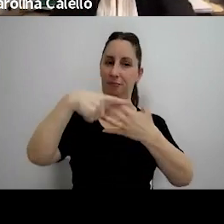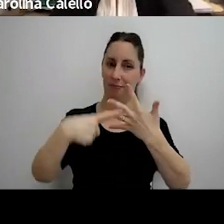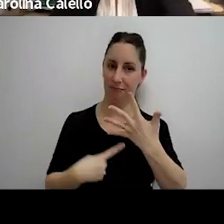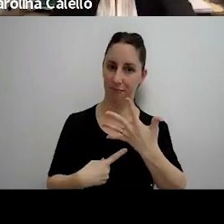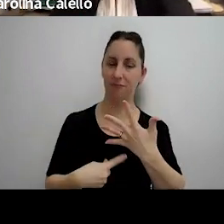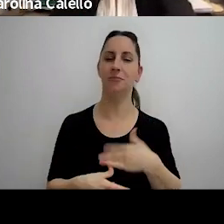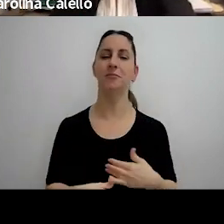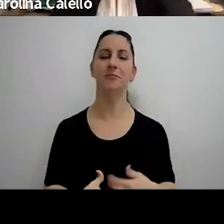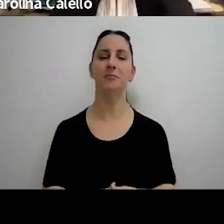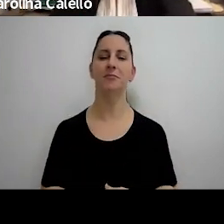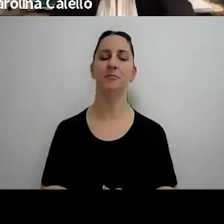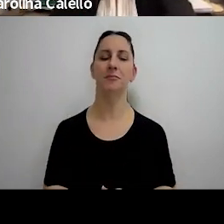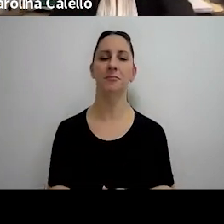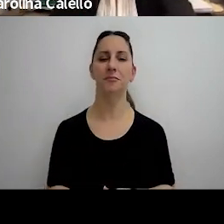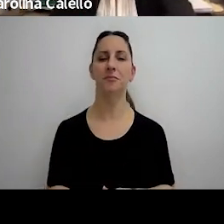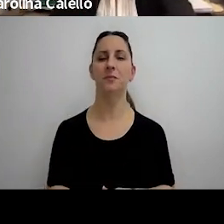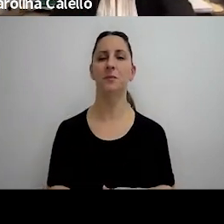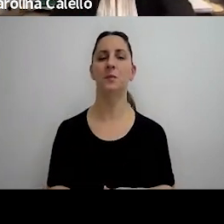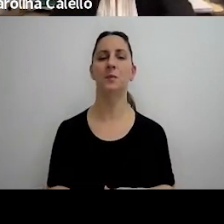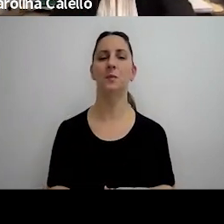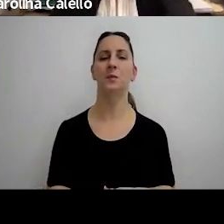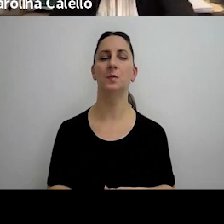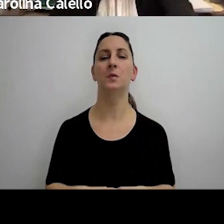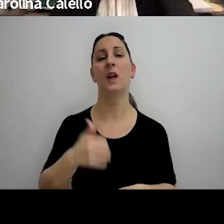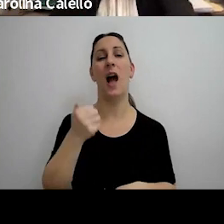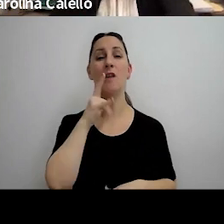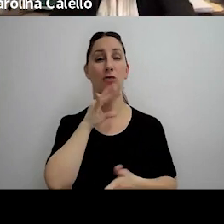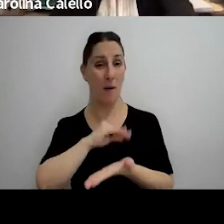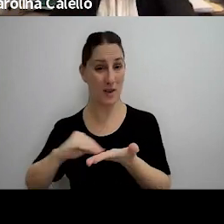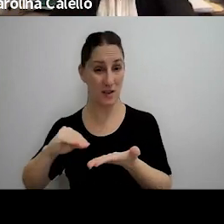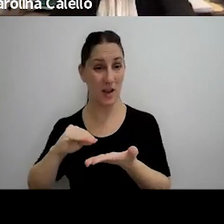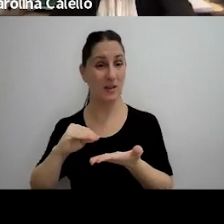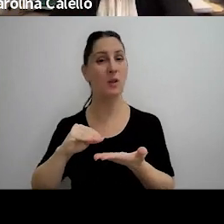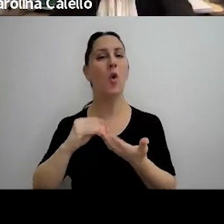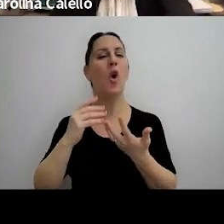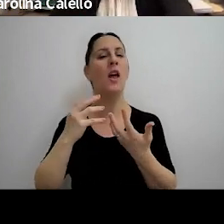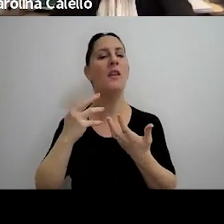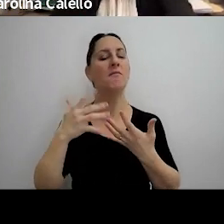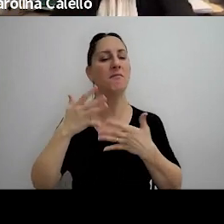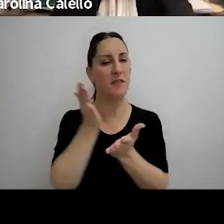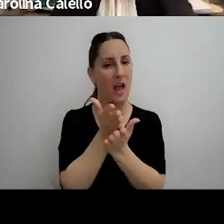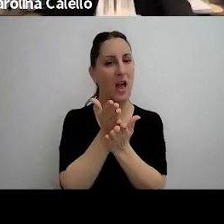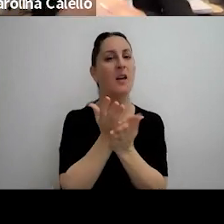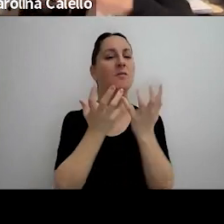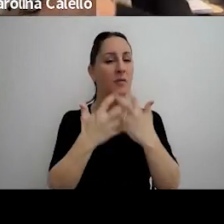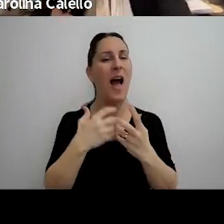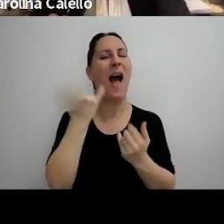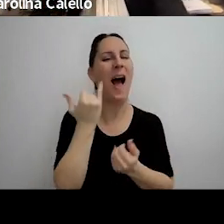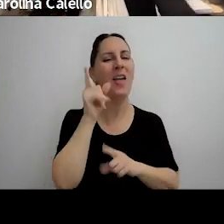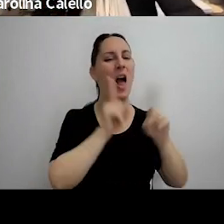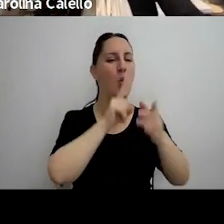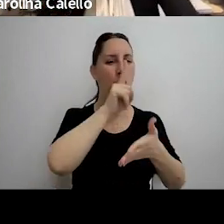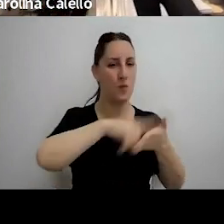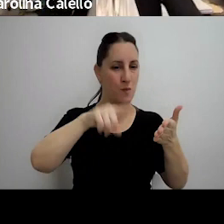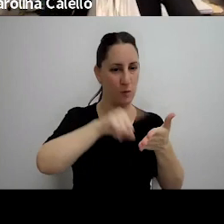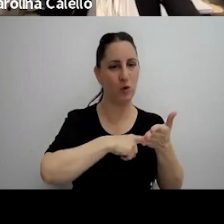que bueno el acto se tiene que fundar en el derecho aplicable hay algún caso de nulidad con relación al